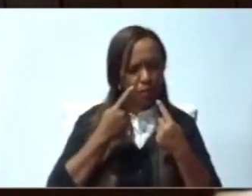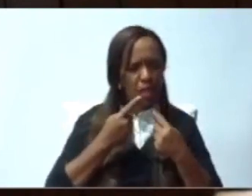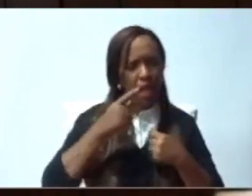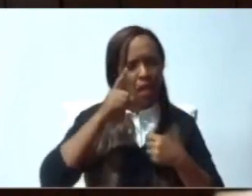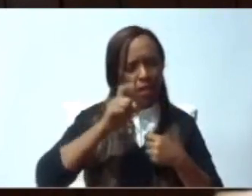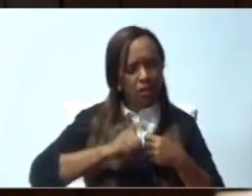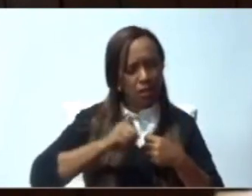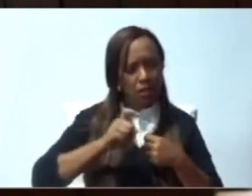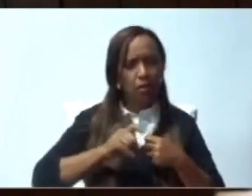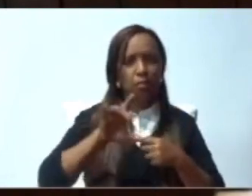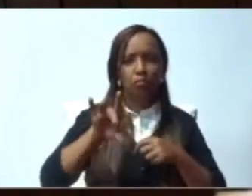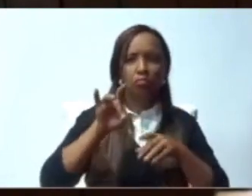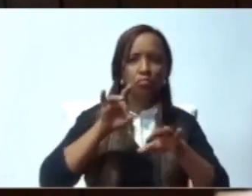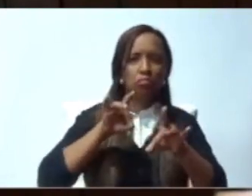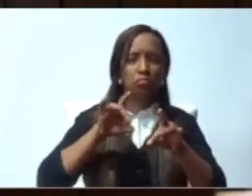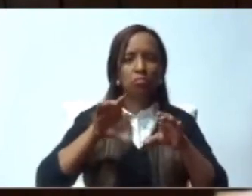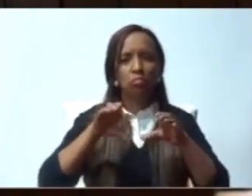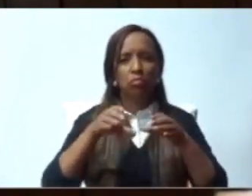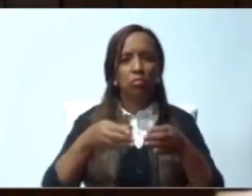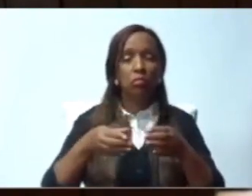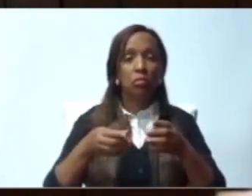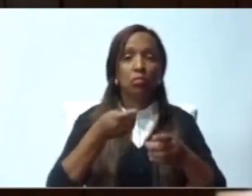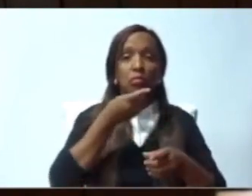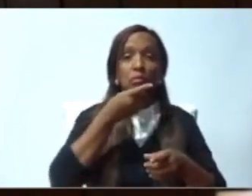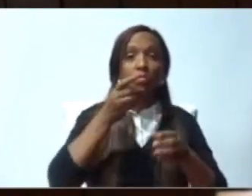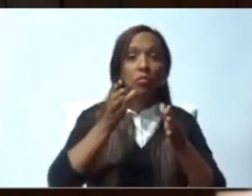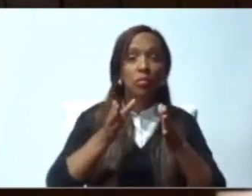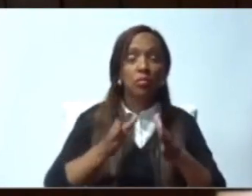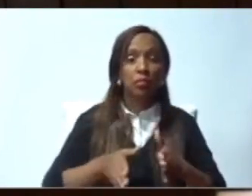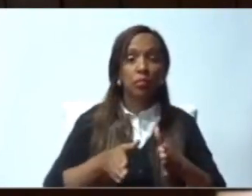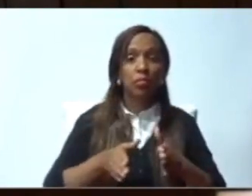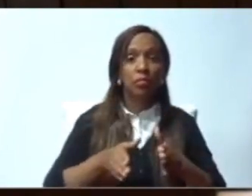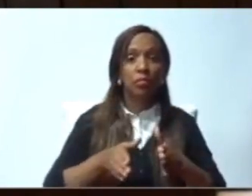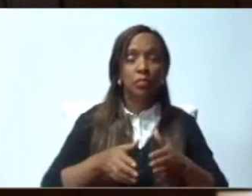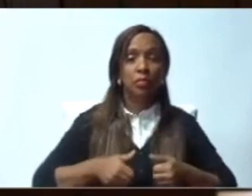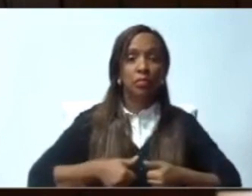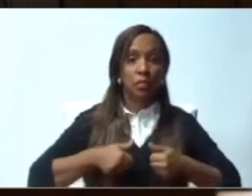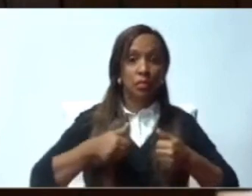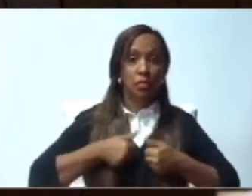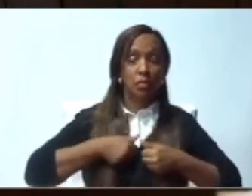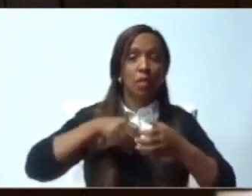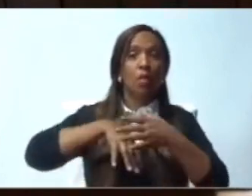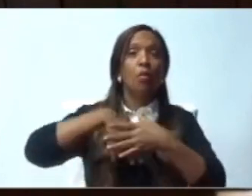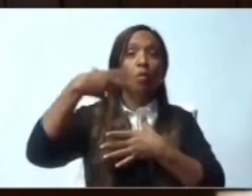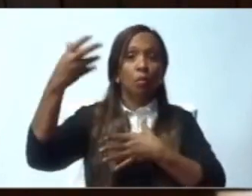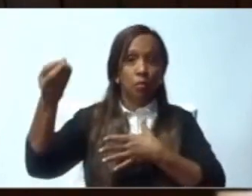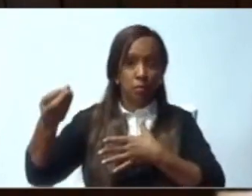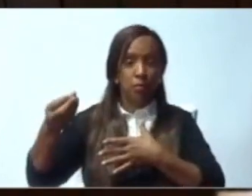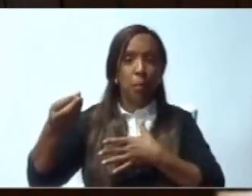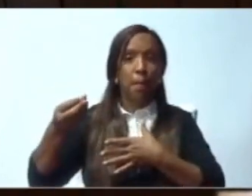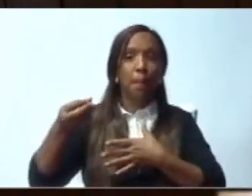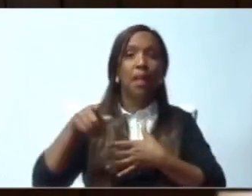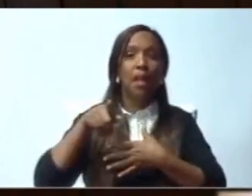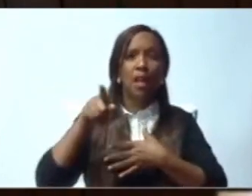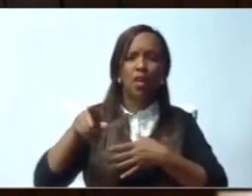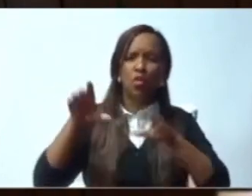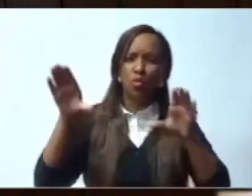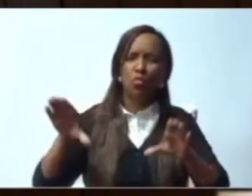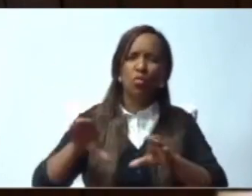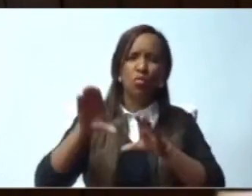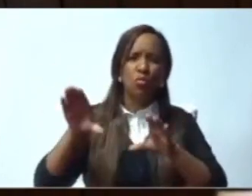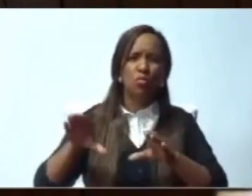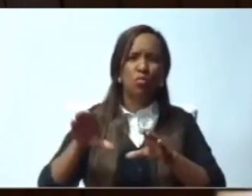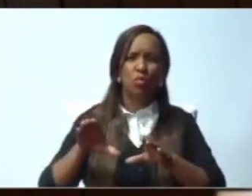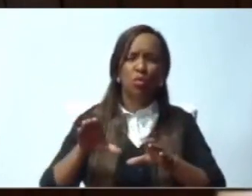y reconoce un gran número de dominicanos y dominicanas que han dado prestigio a esta nación en tierras